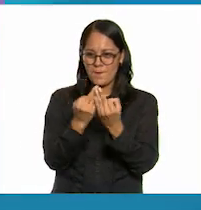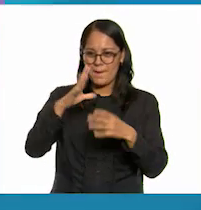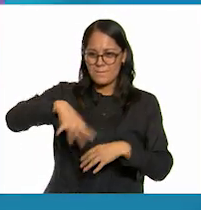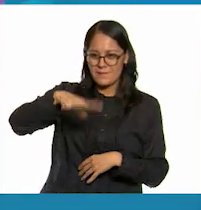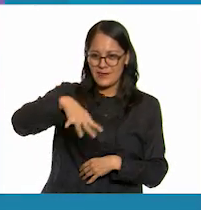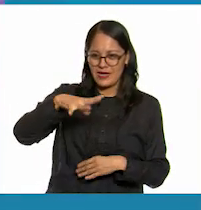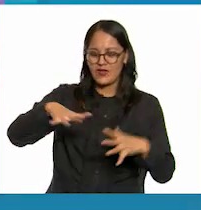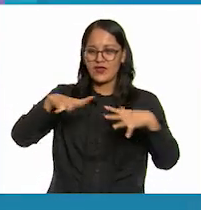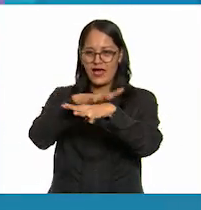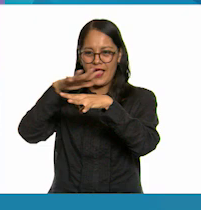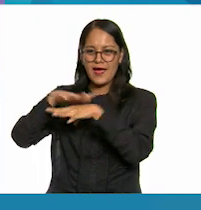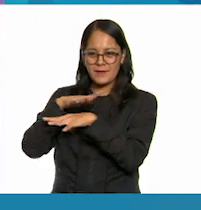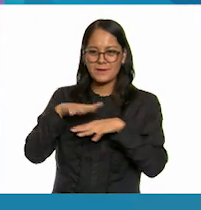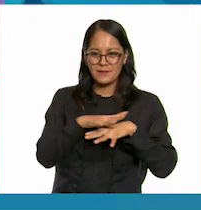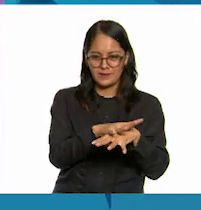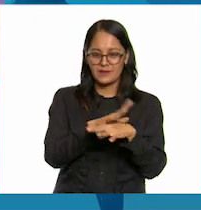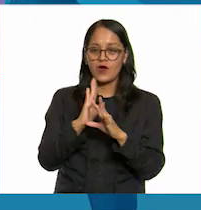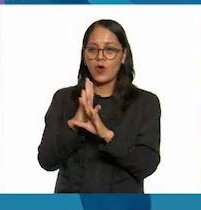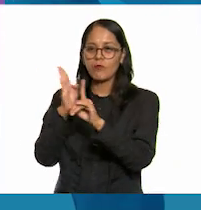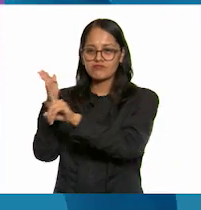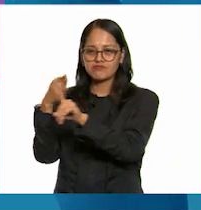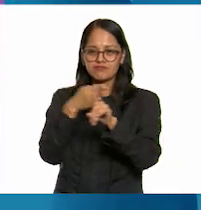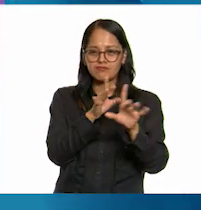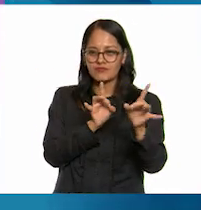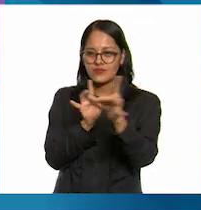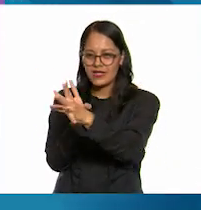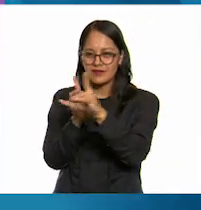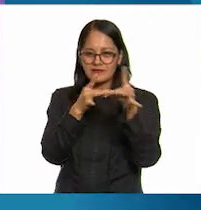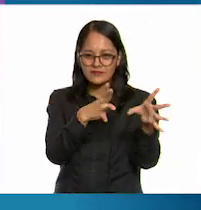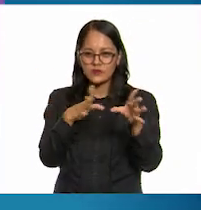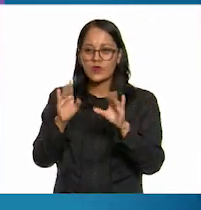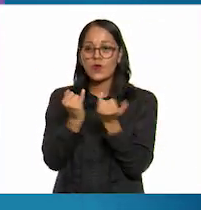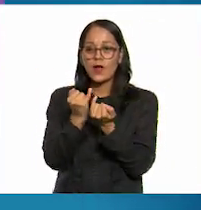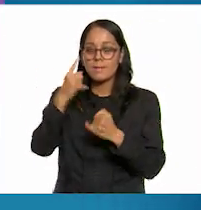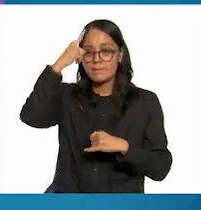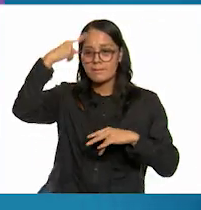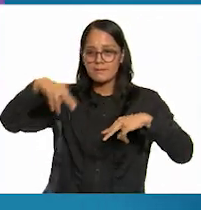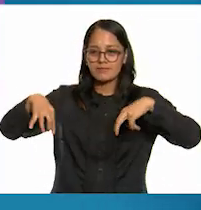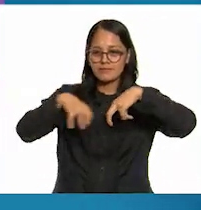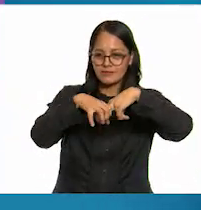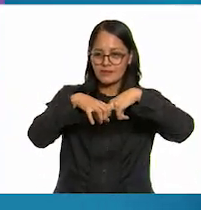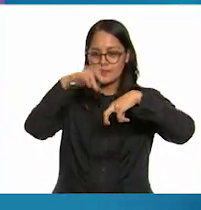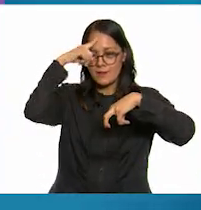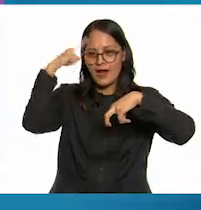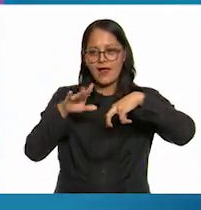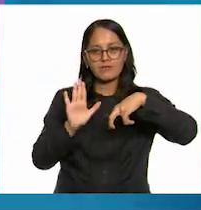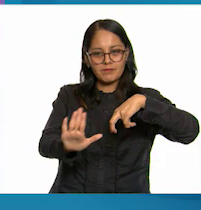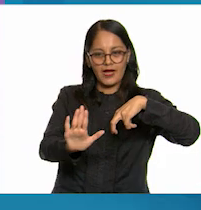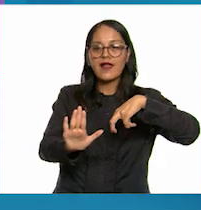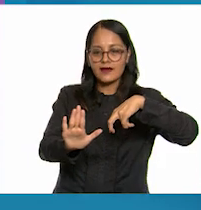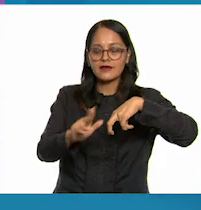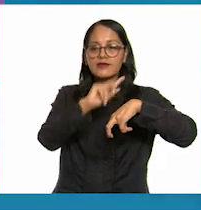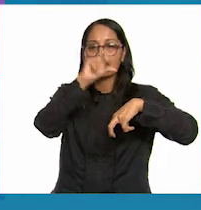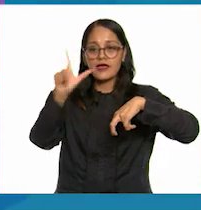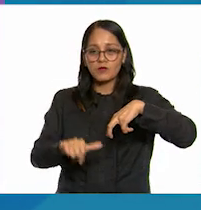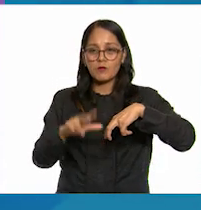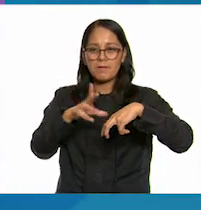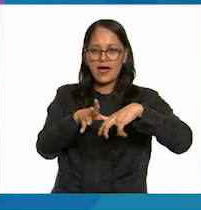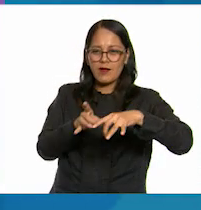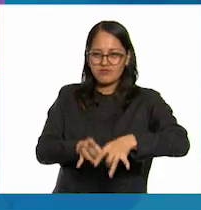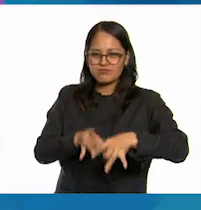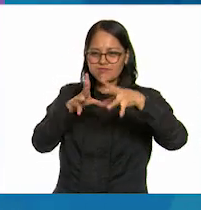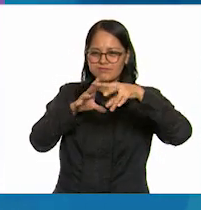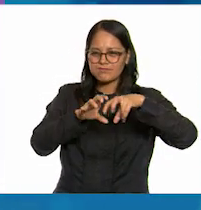en otro sentido y dirección o para detenerlo o sea para matarlo no y después para disparar un